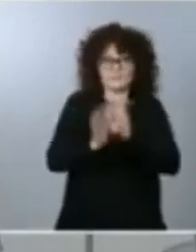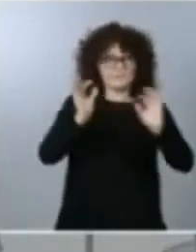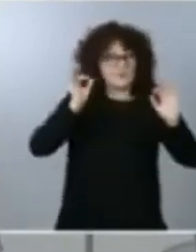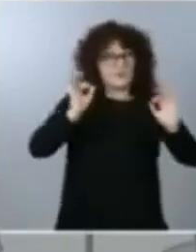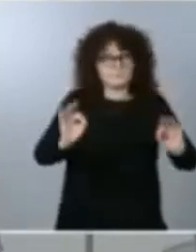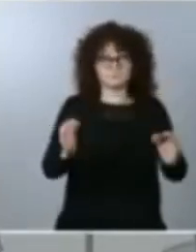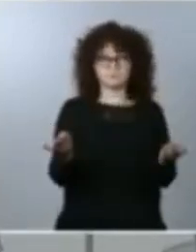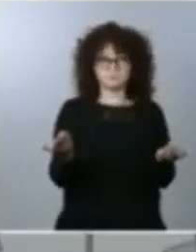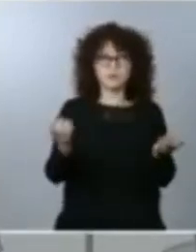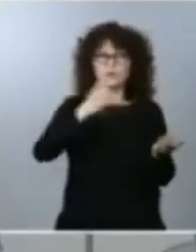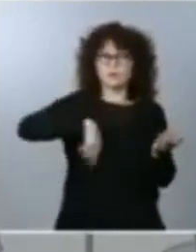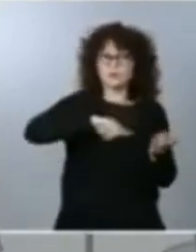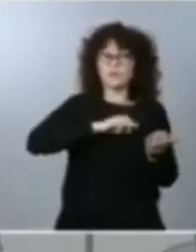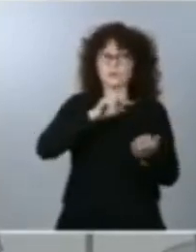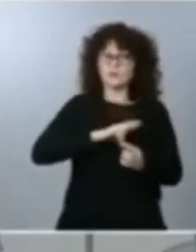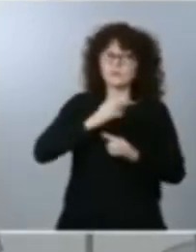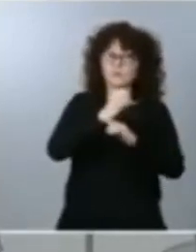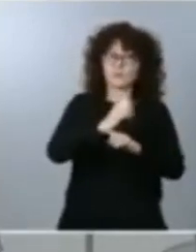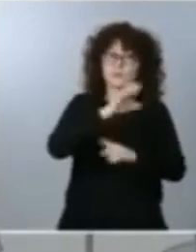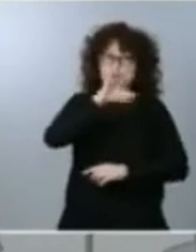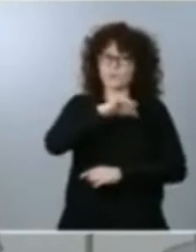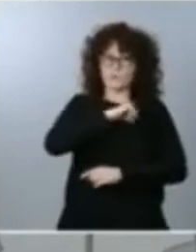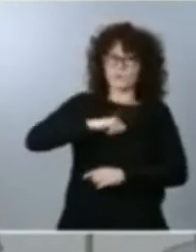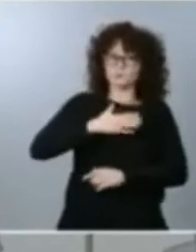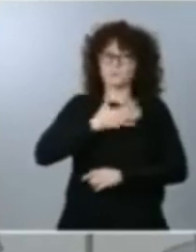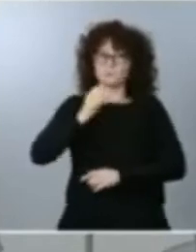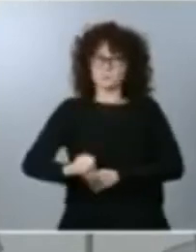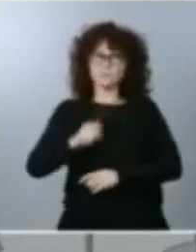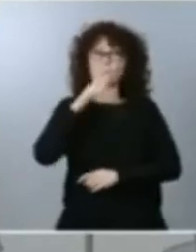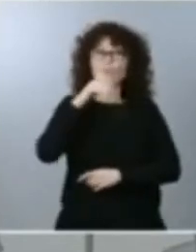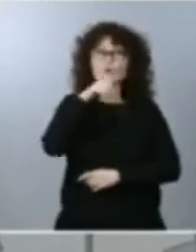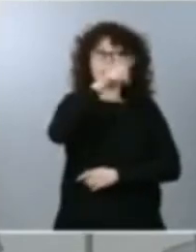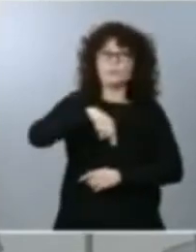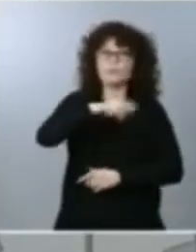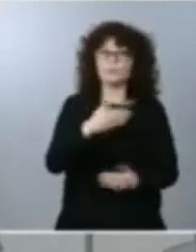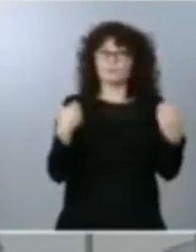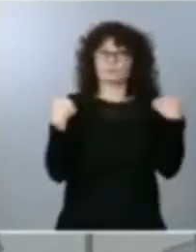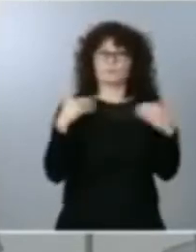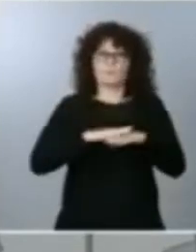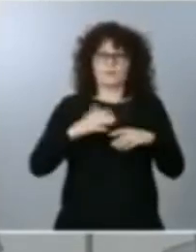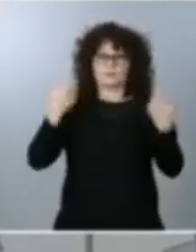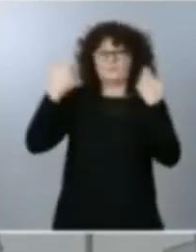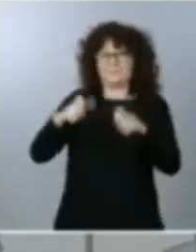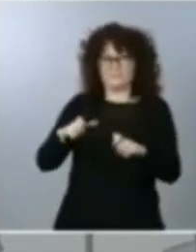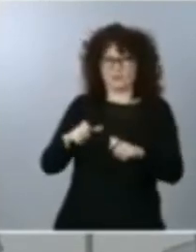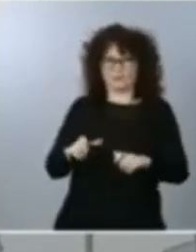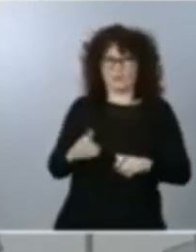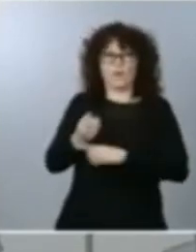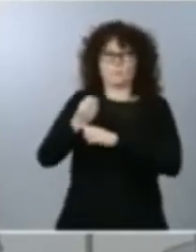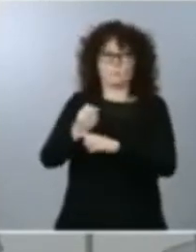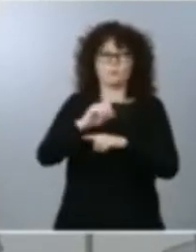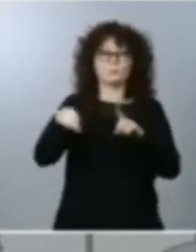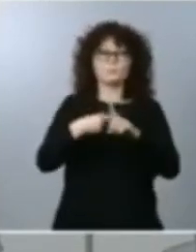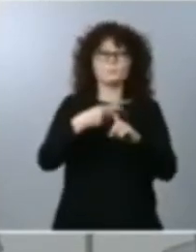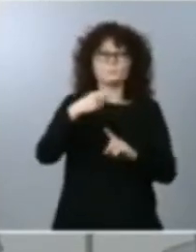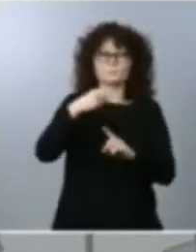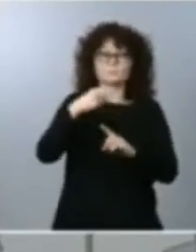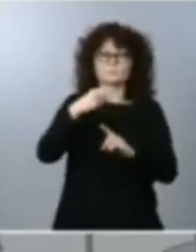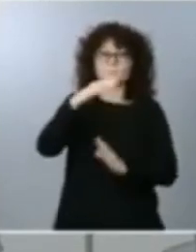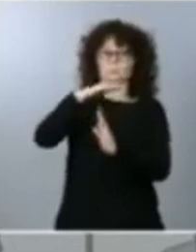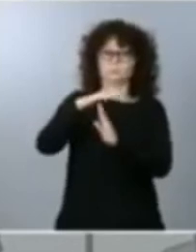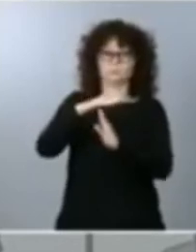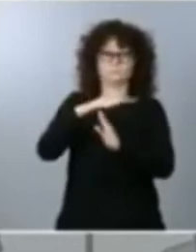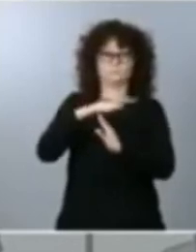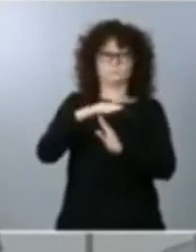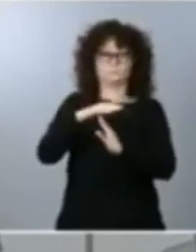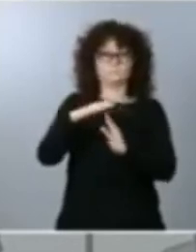comunidades tienen competencias para poder ayudar al sector ORECA les hemos suspendido las reglas fiscales precisamente para que vuelquen los